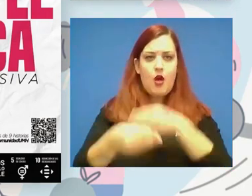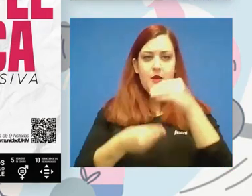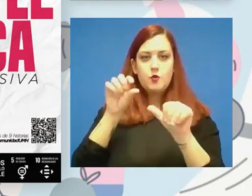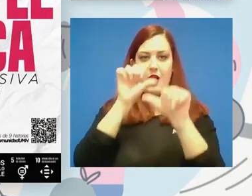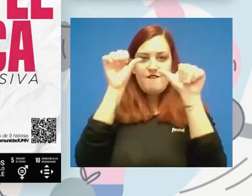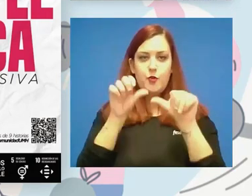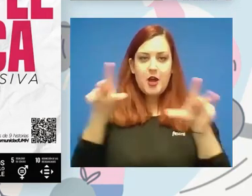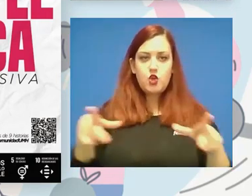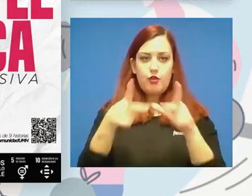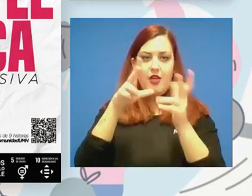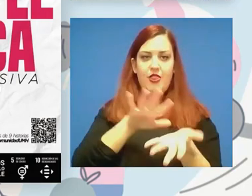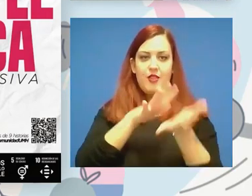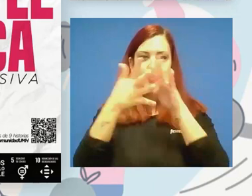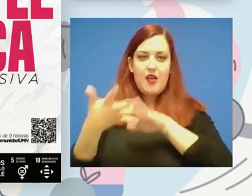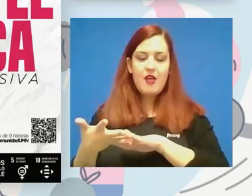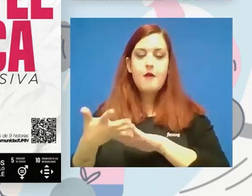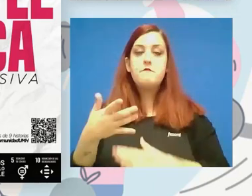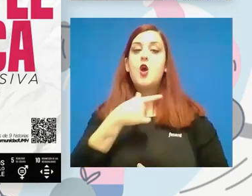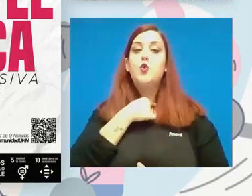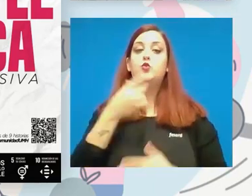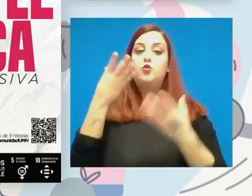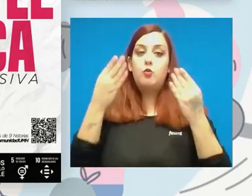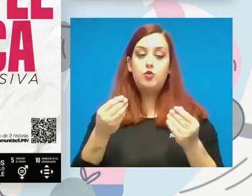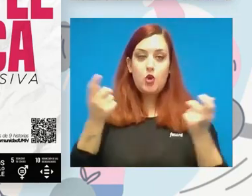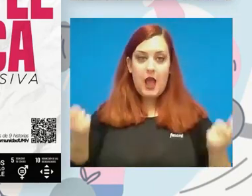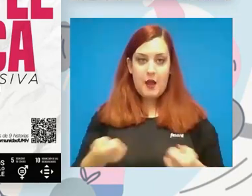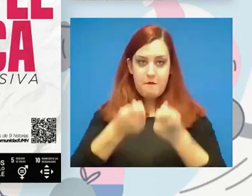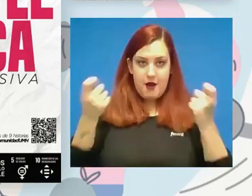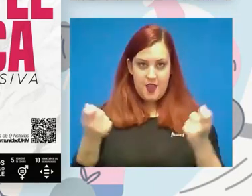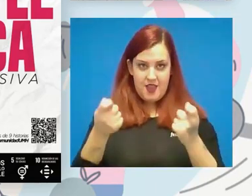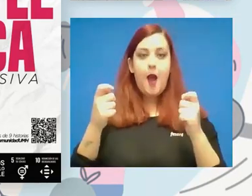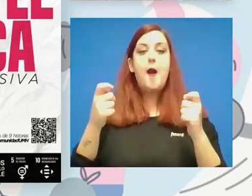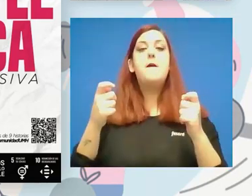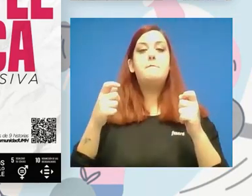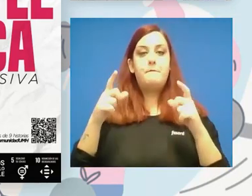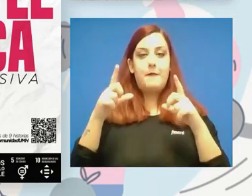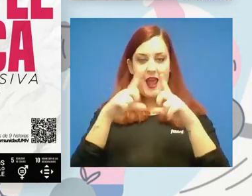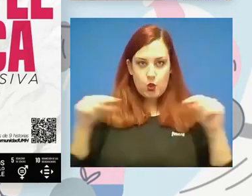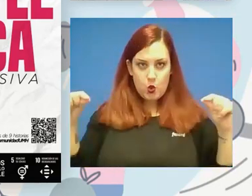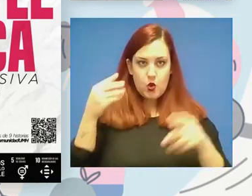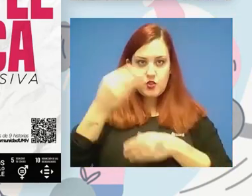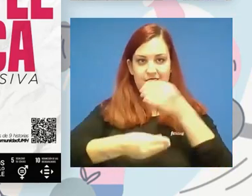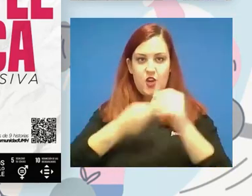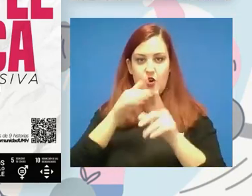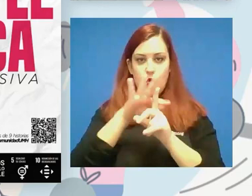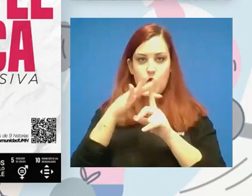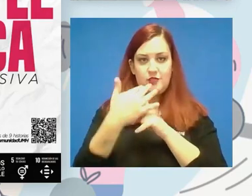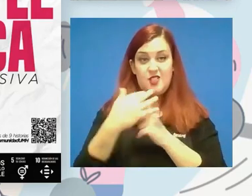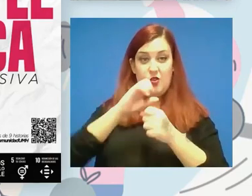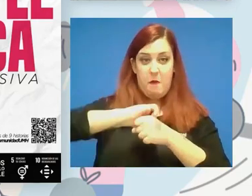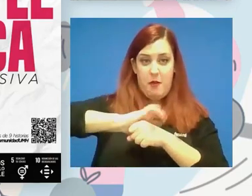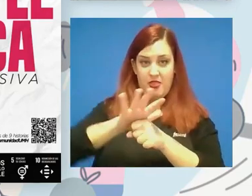sociedades. A mí me encantó esta campaña que se hizo para Tokio. Lamentablemente, los Juegos de Tokio se hicieron en un contexto de pandemia,